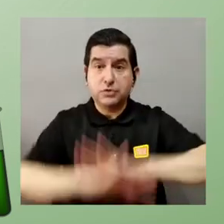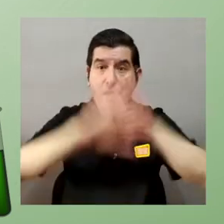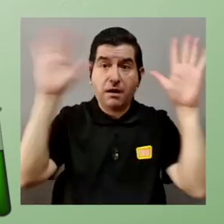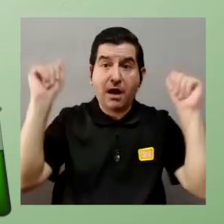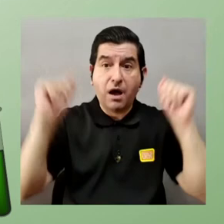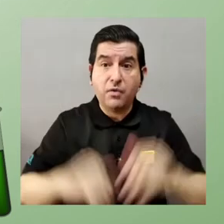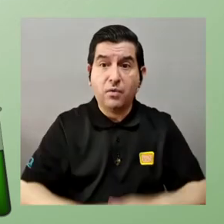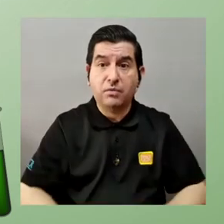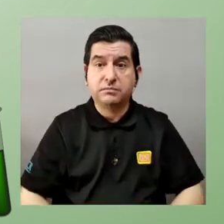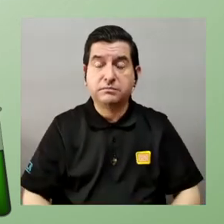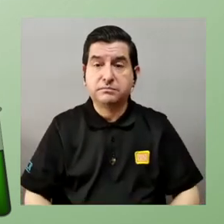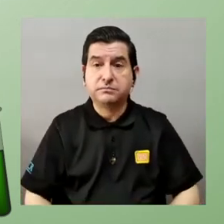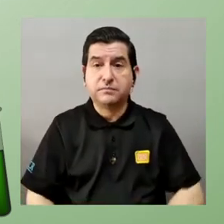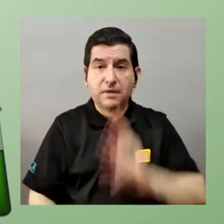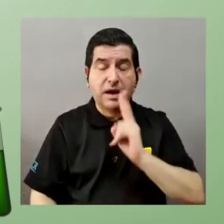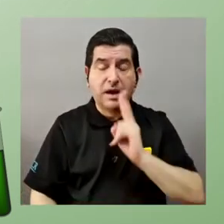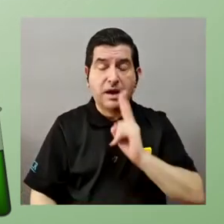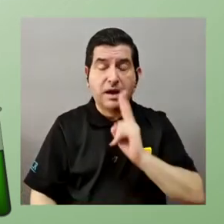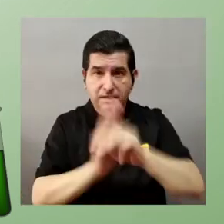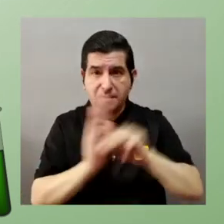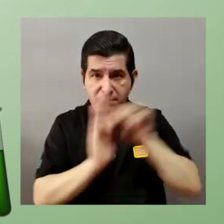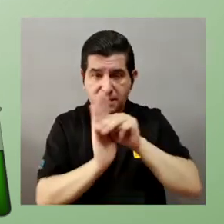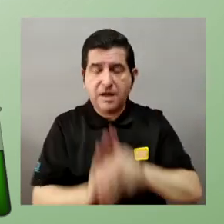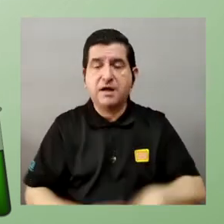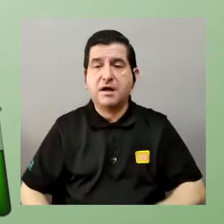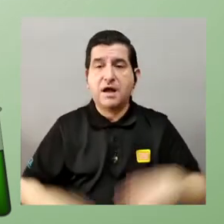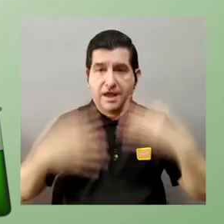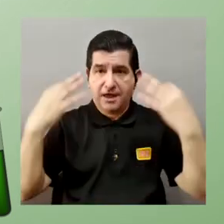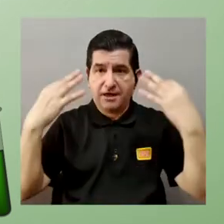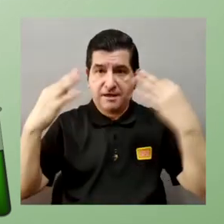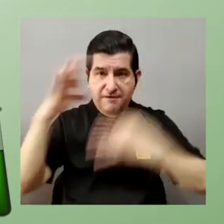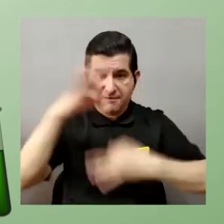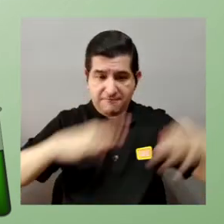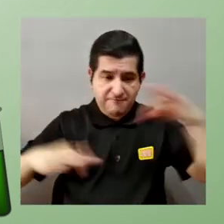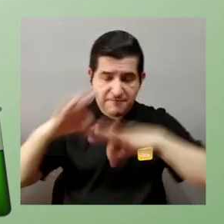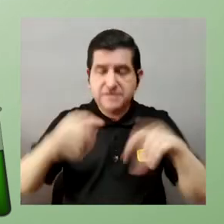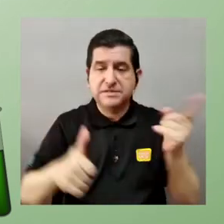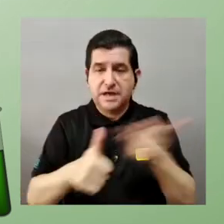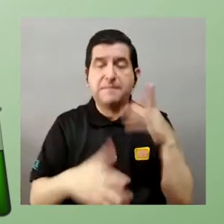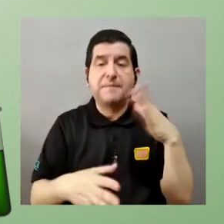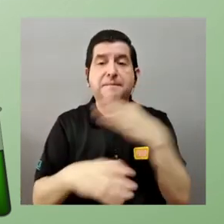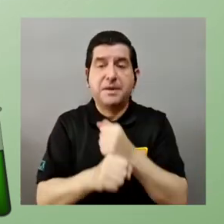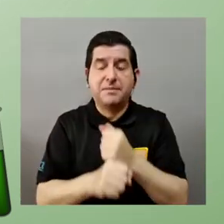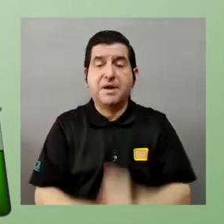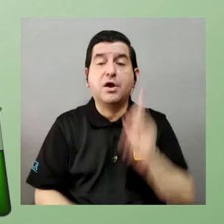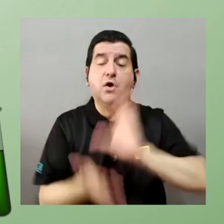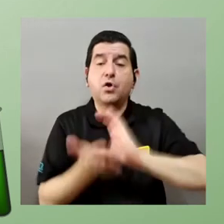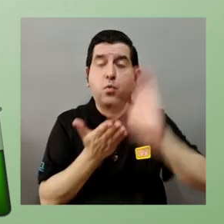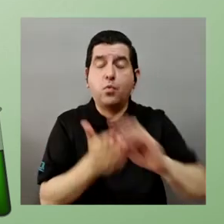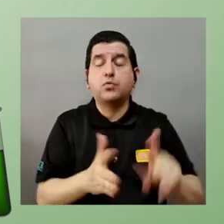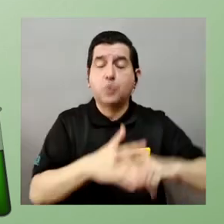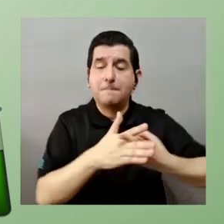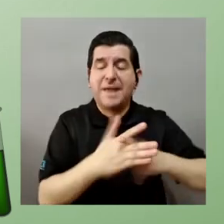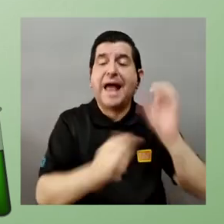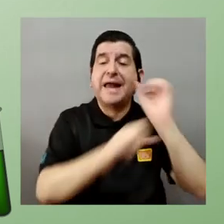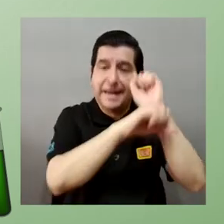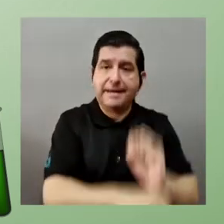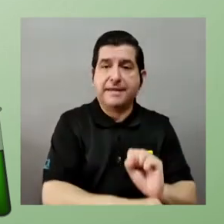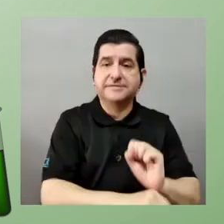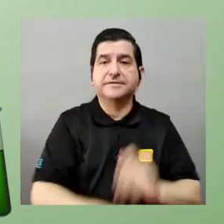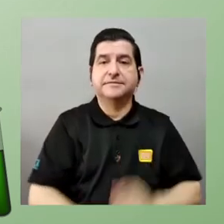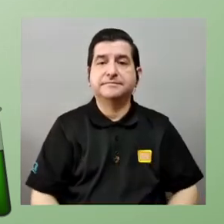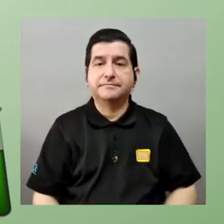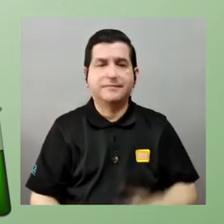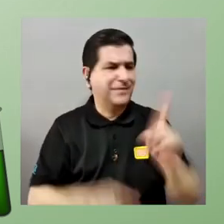sí claro realmente en el currículum en física lo primero que usted tiene que hacer es llevar un curso de mecánica